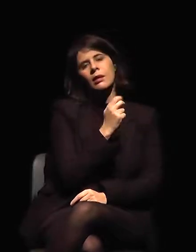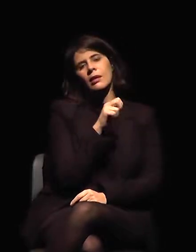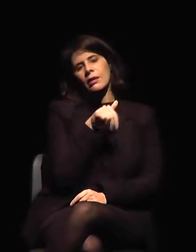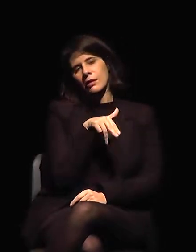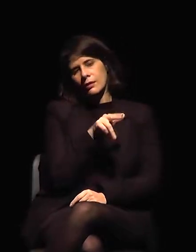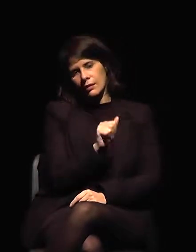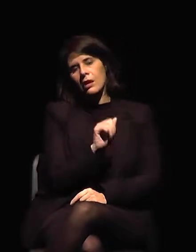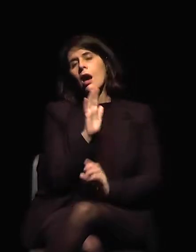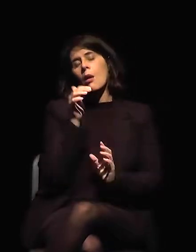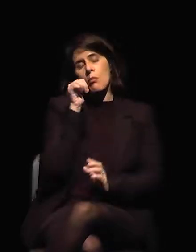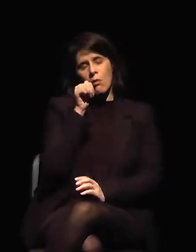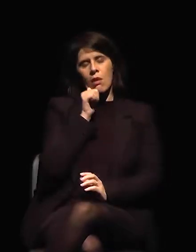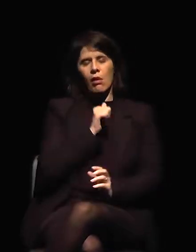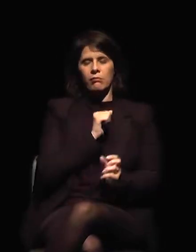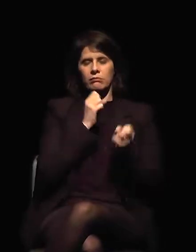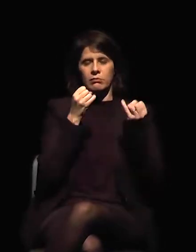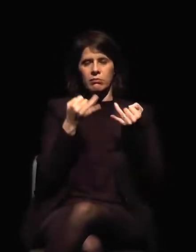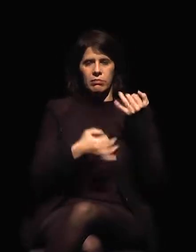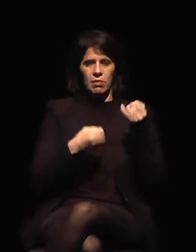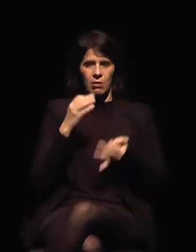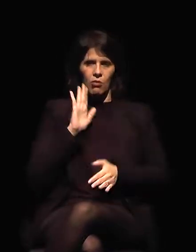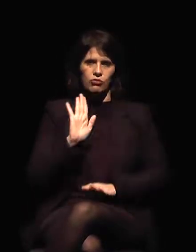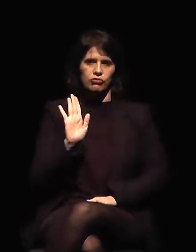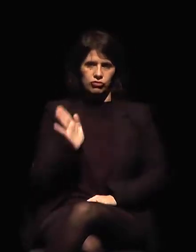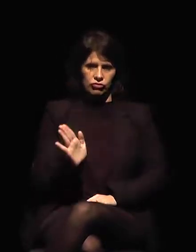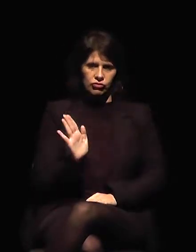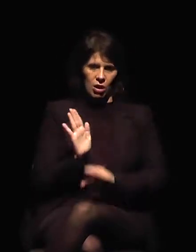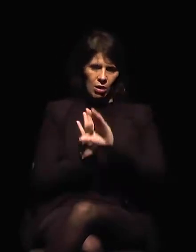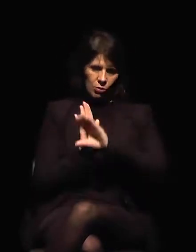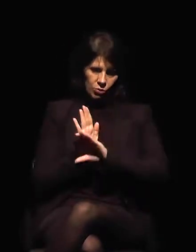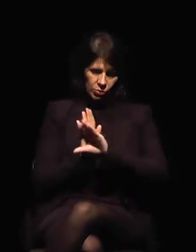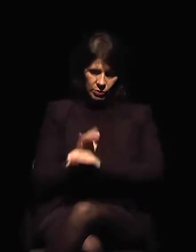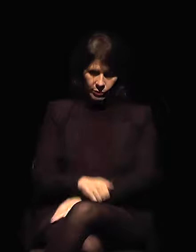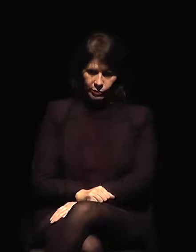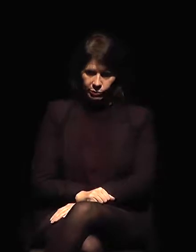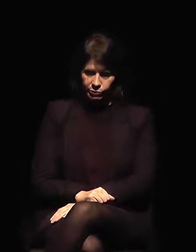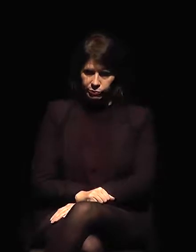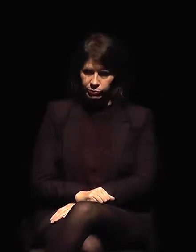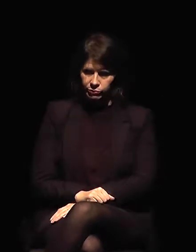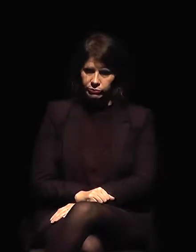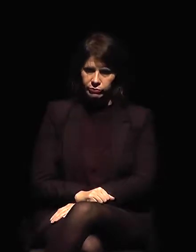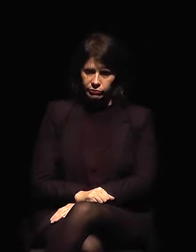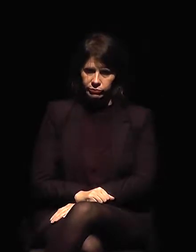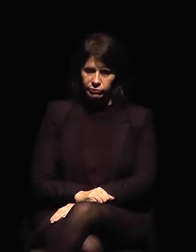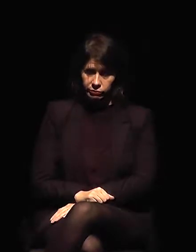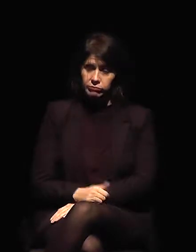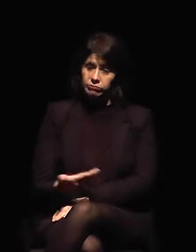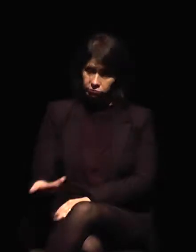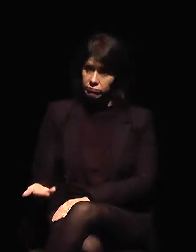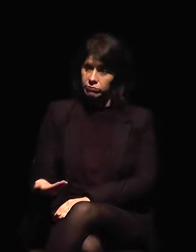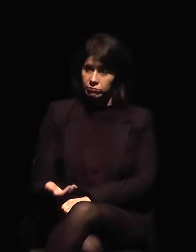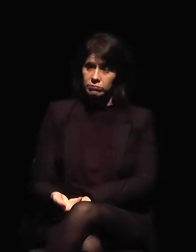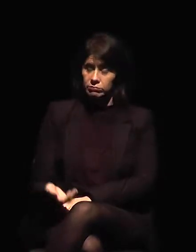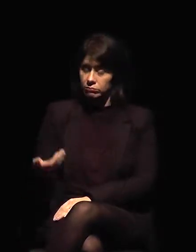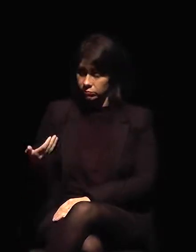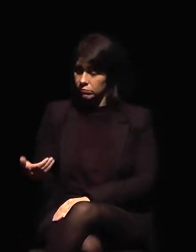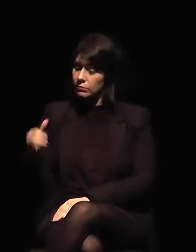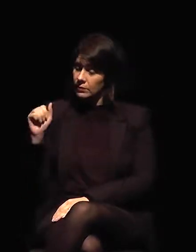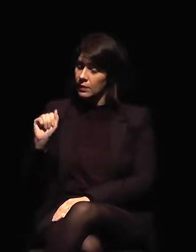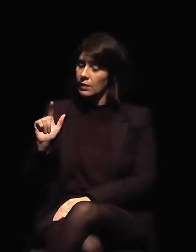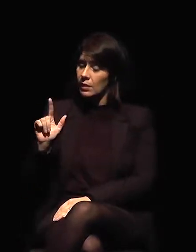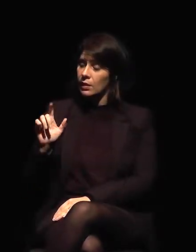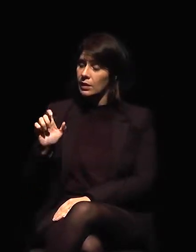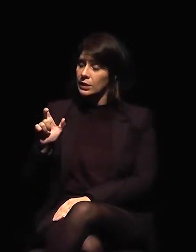Antes de pasarle la palabra inicialmente a Alexandre, quisiera registrar que tanto la